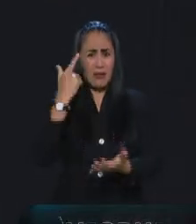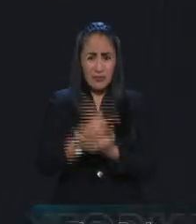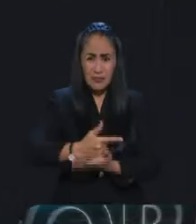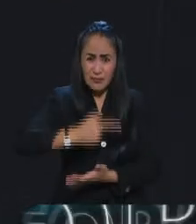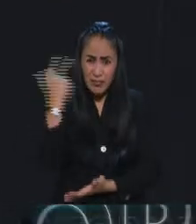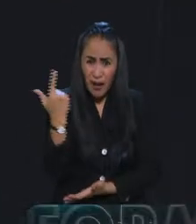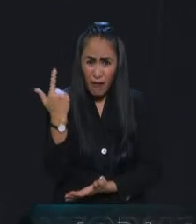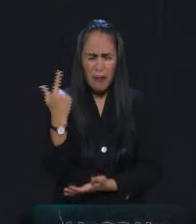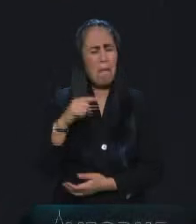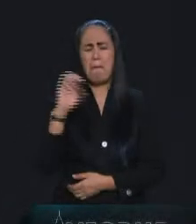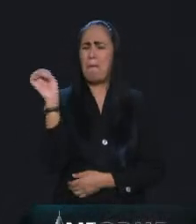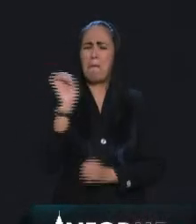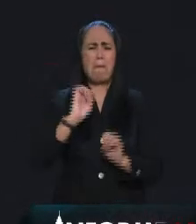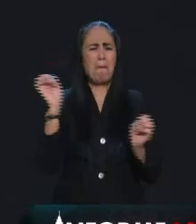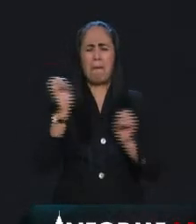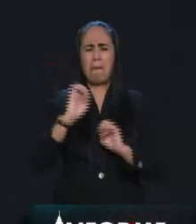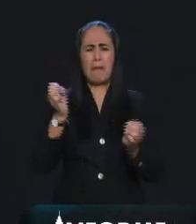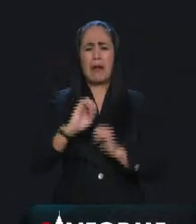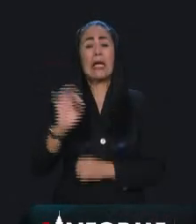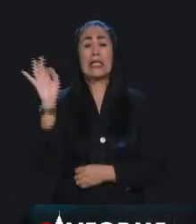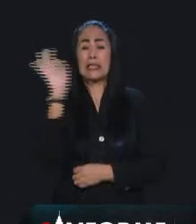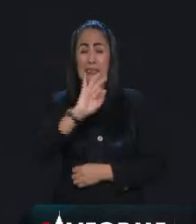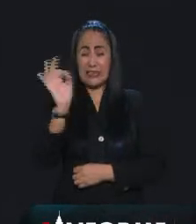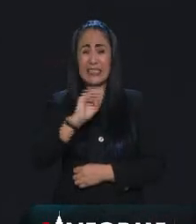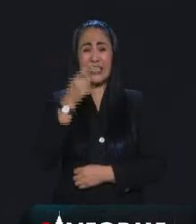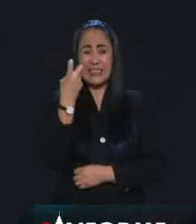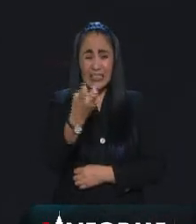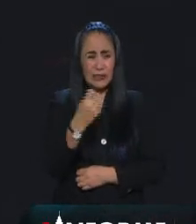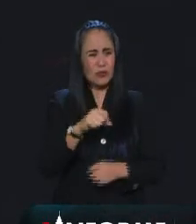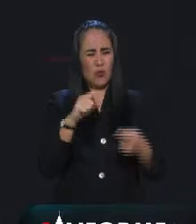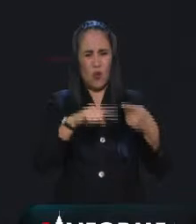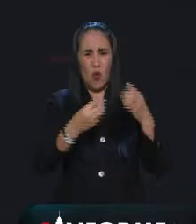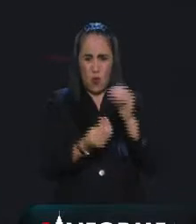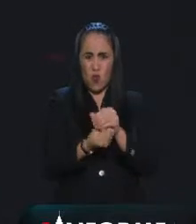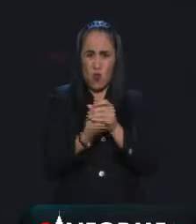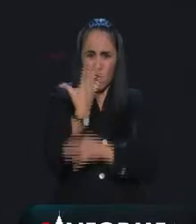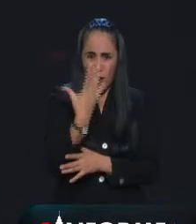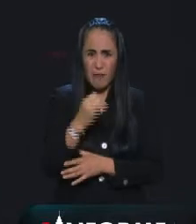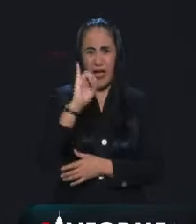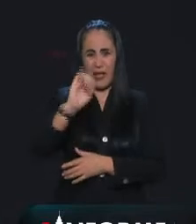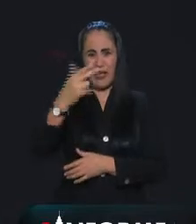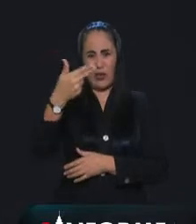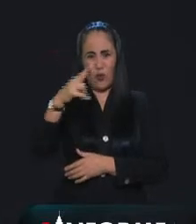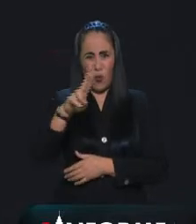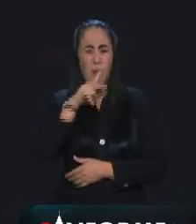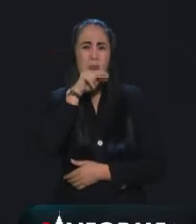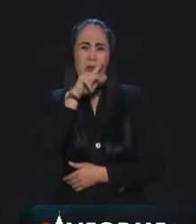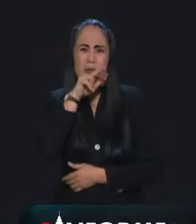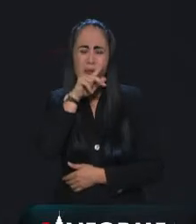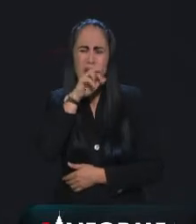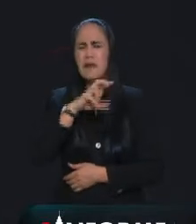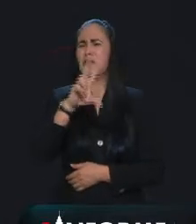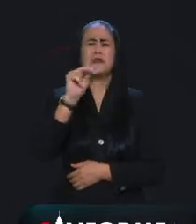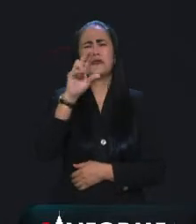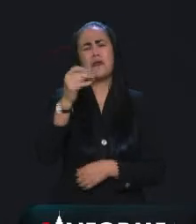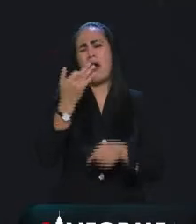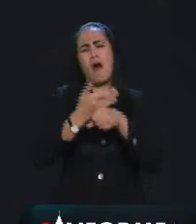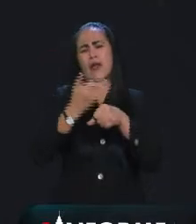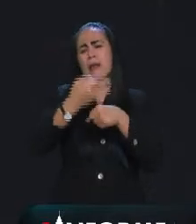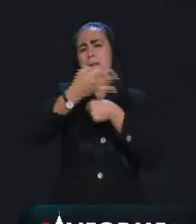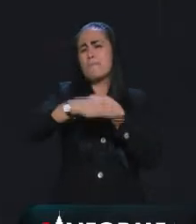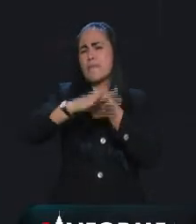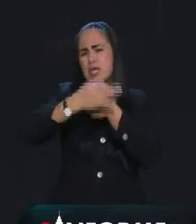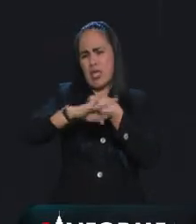I.U. No parece ser que vaya a ser algo de preocupación, va a ser algo transitorio. Y, pues bueno, hay que prestar atención, hay que seguir